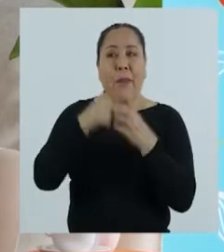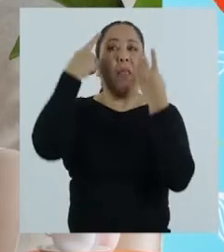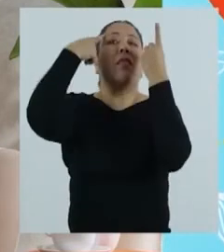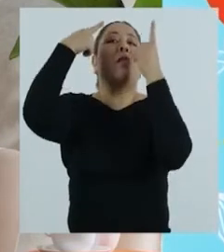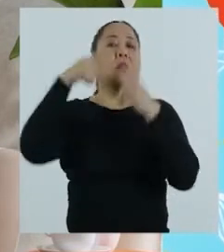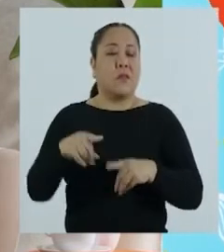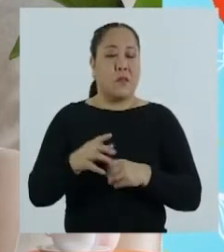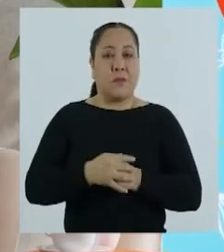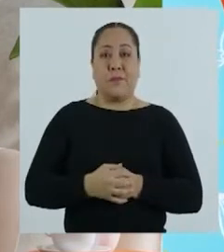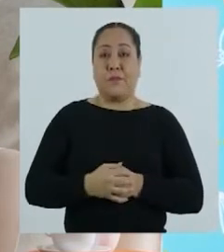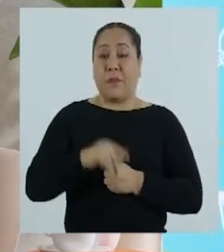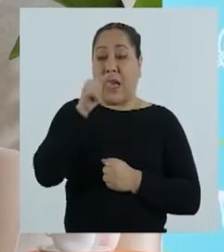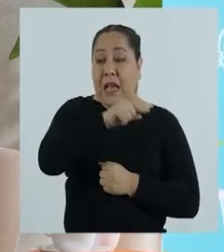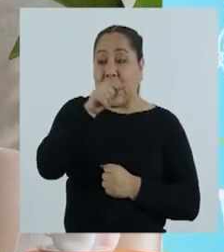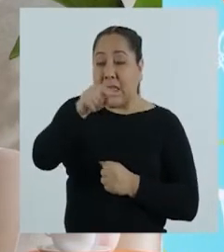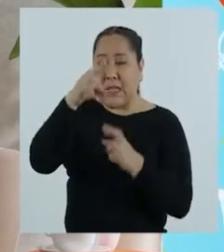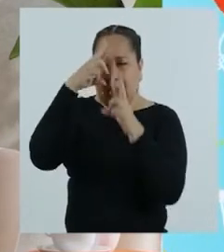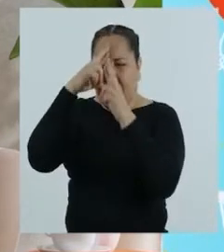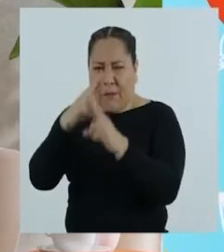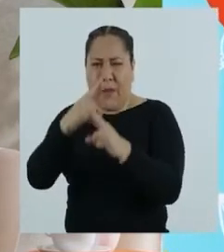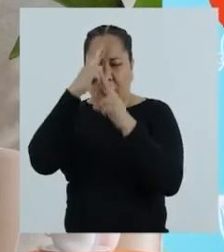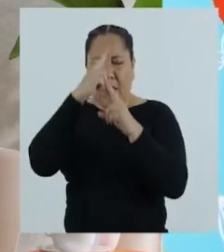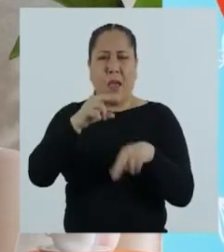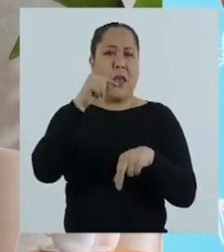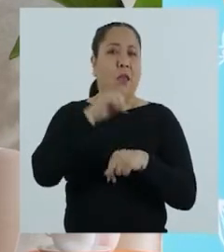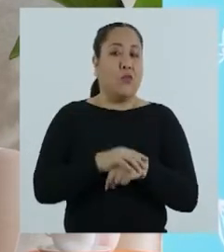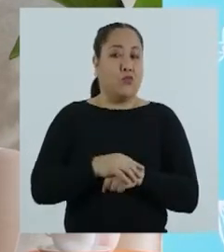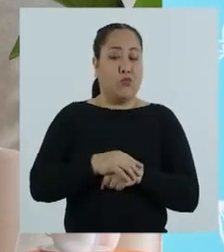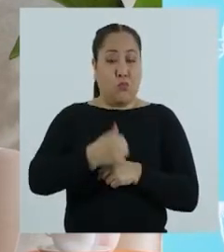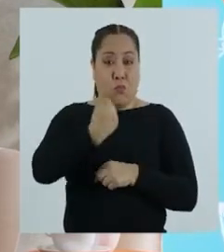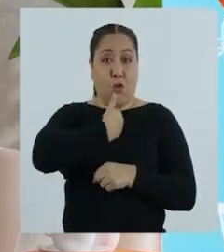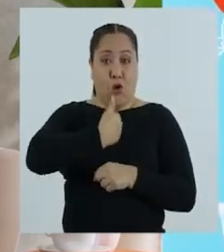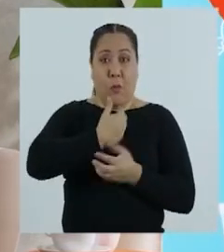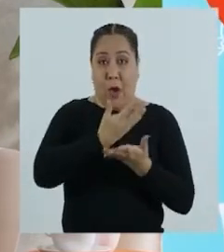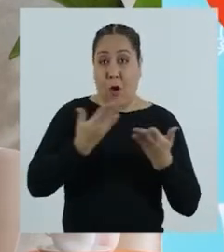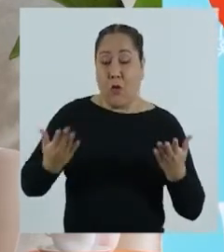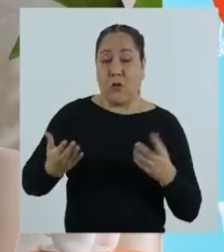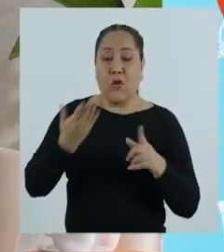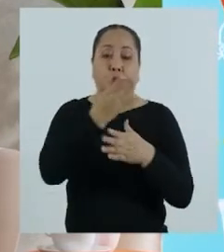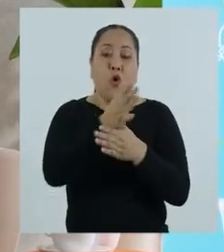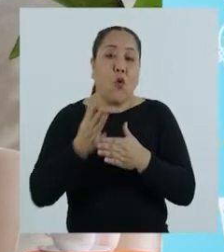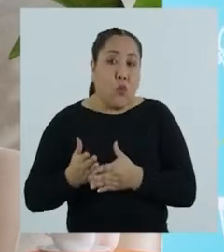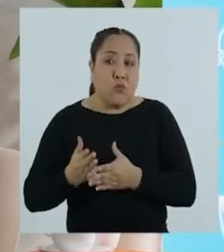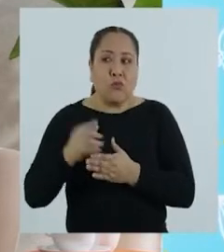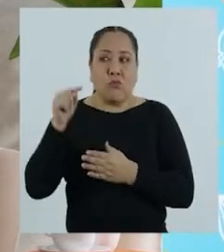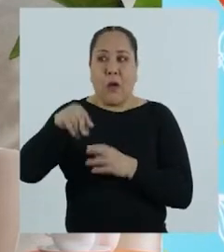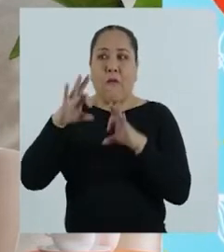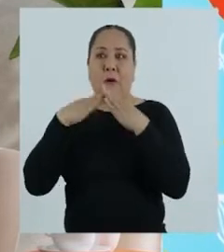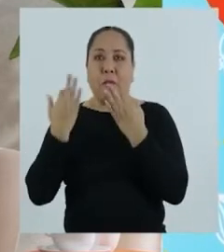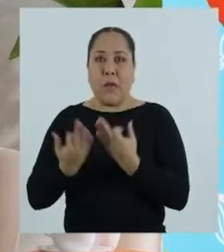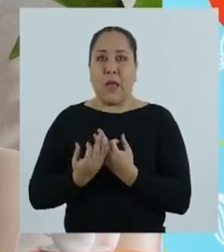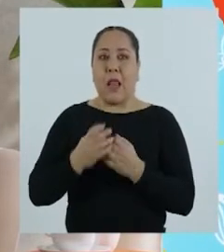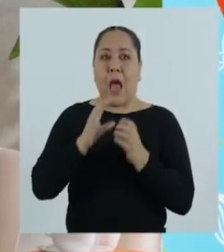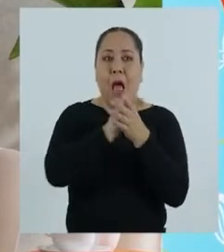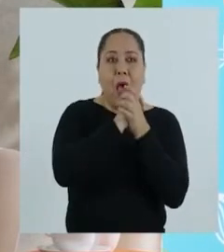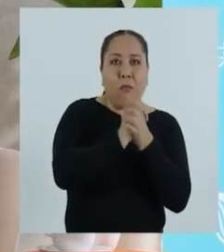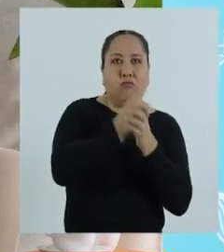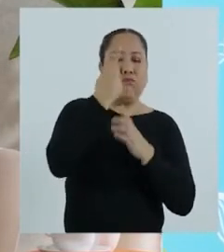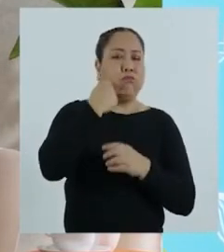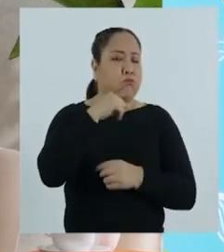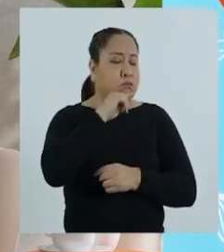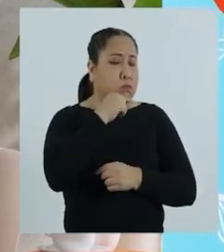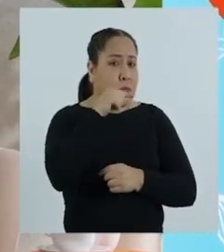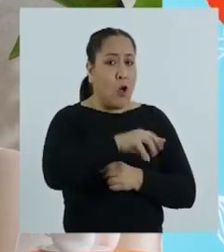sentimientos y las decisiones. Se respetan los espacios personales, como los que se comparten en familia,